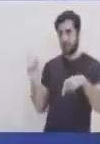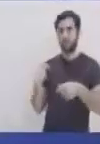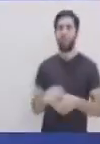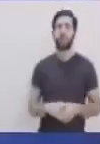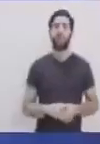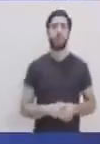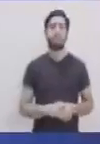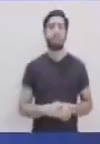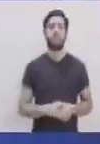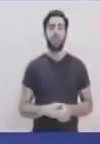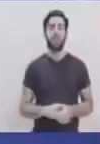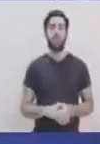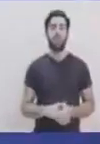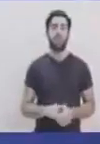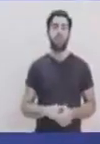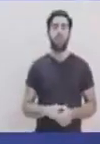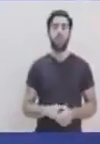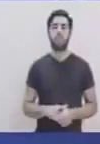tiro